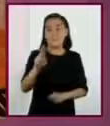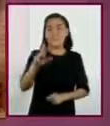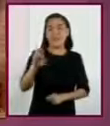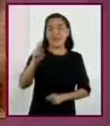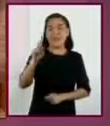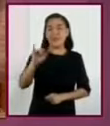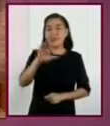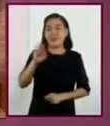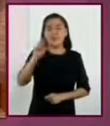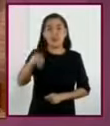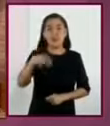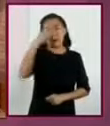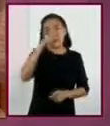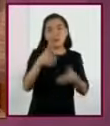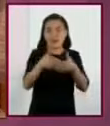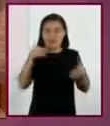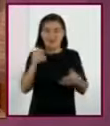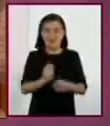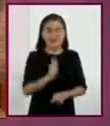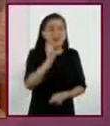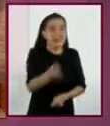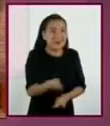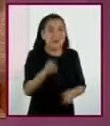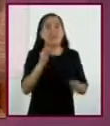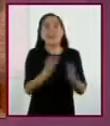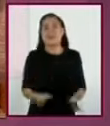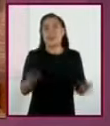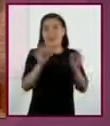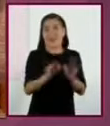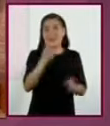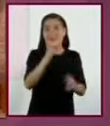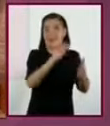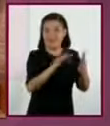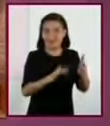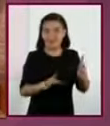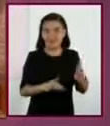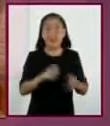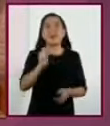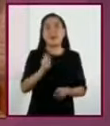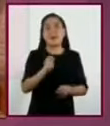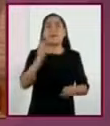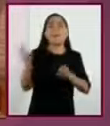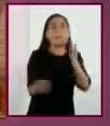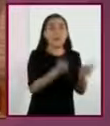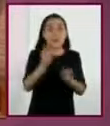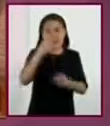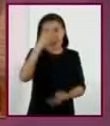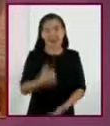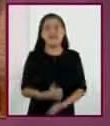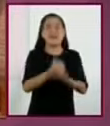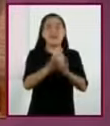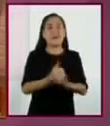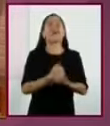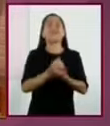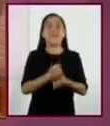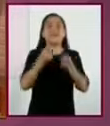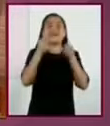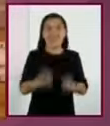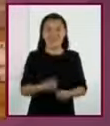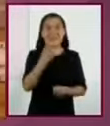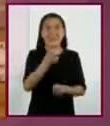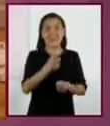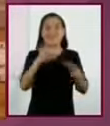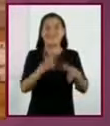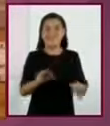Con la anticipación podemos prever elementos importantes del texto. Las siguientes preguntas nos ayudarán a confirmar este análisis.